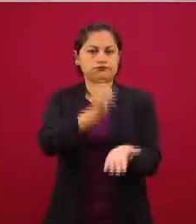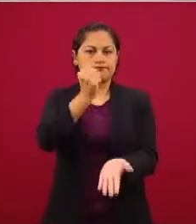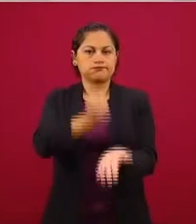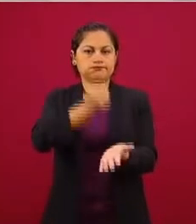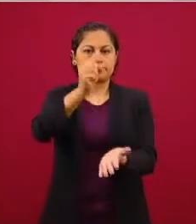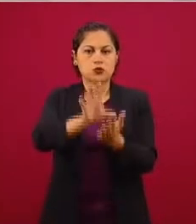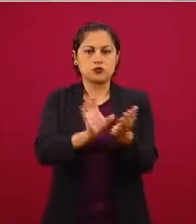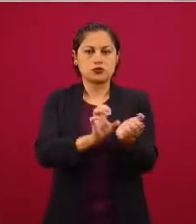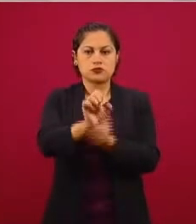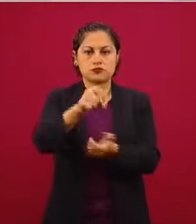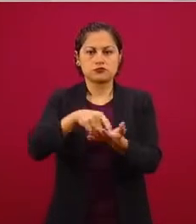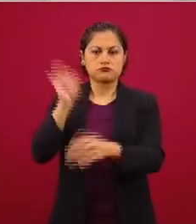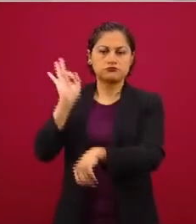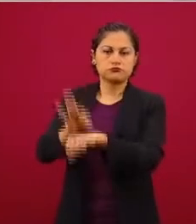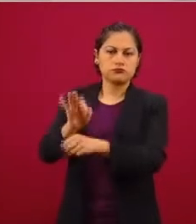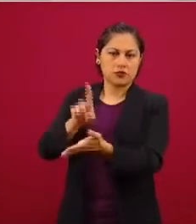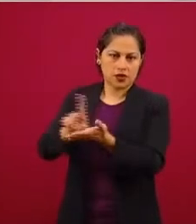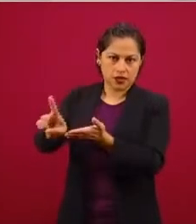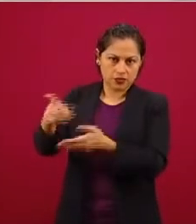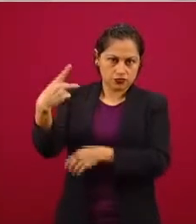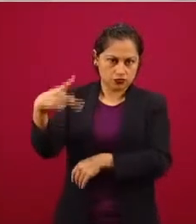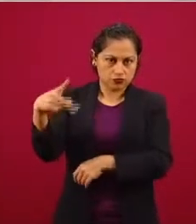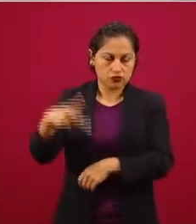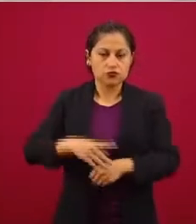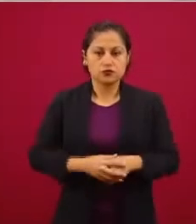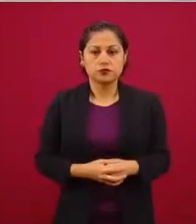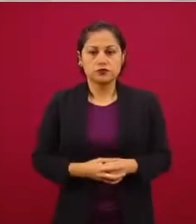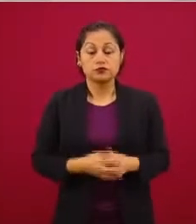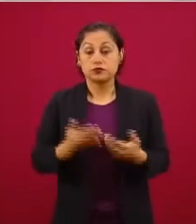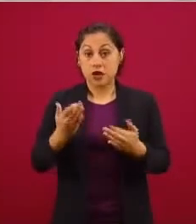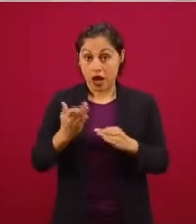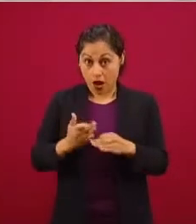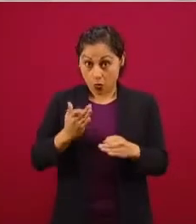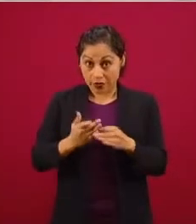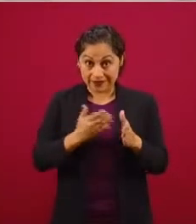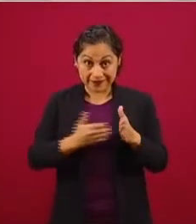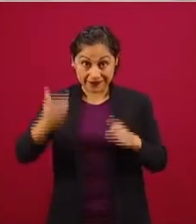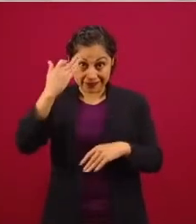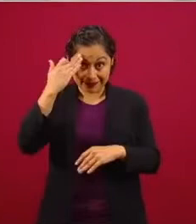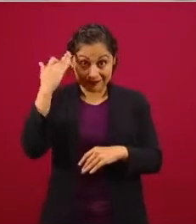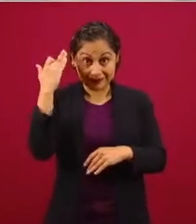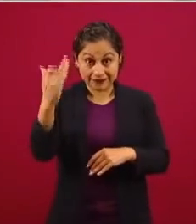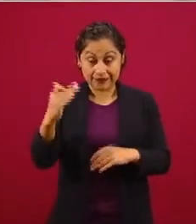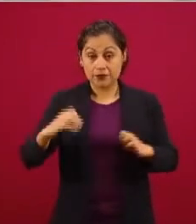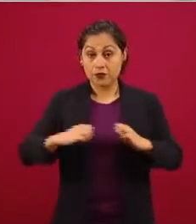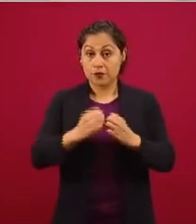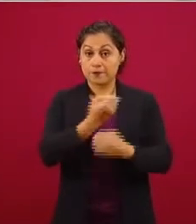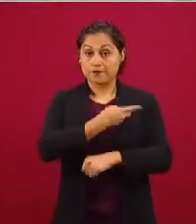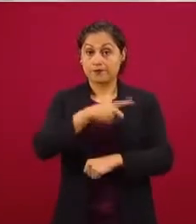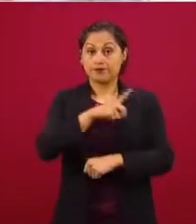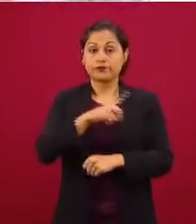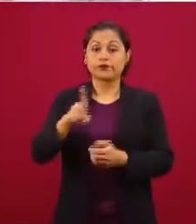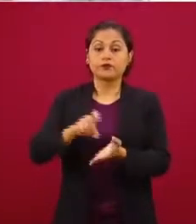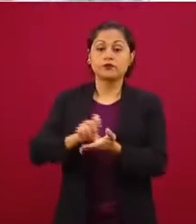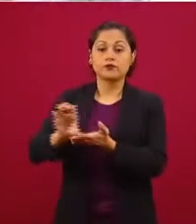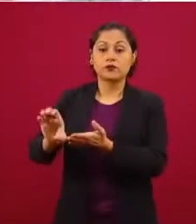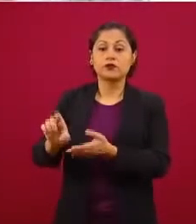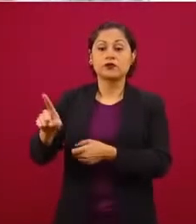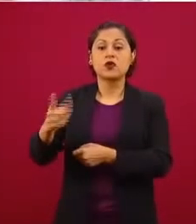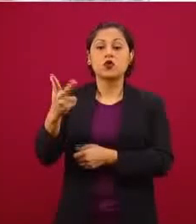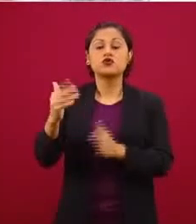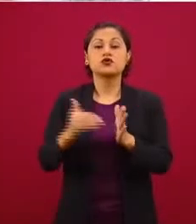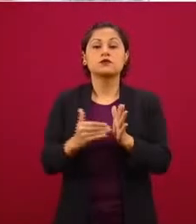Este periodo vamos a pagar a 8 millones 25 mil adultos mayores,